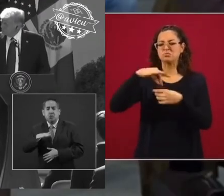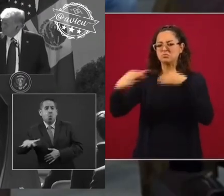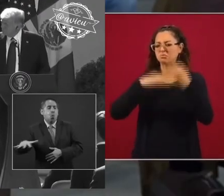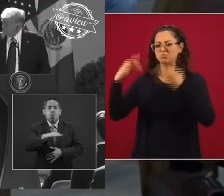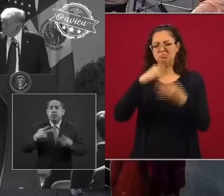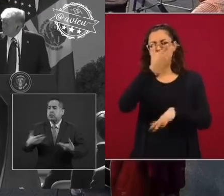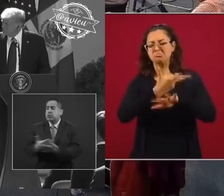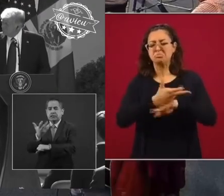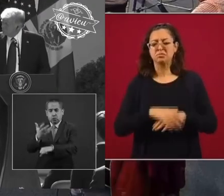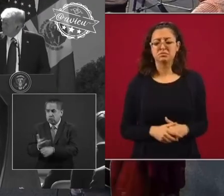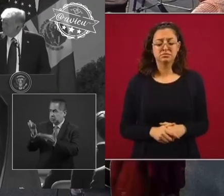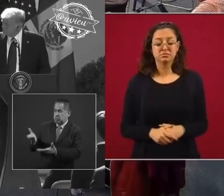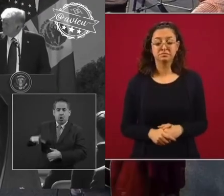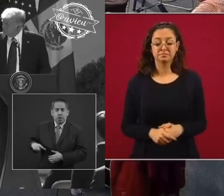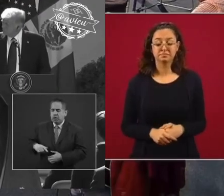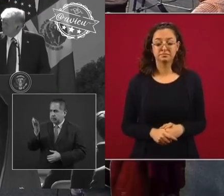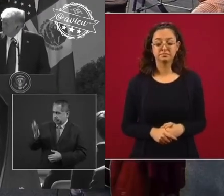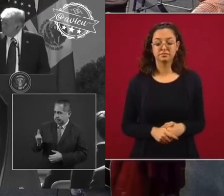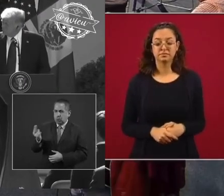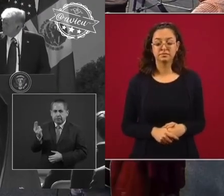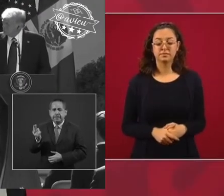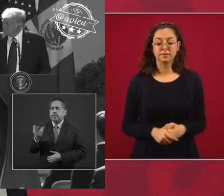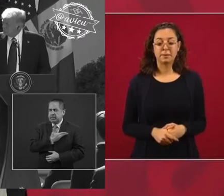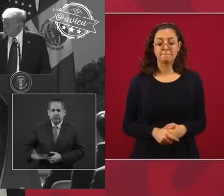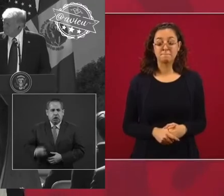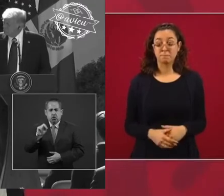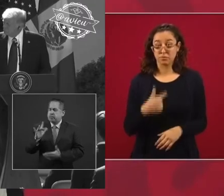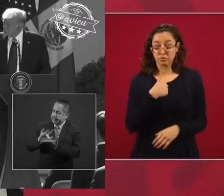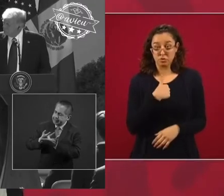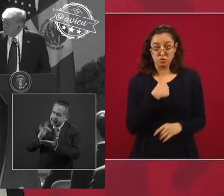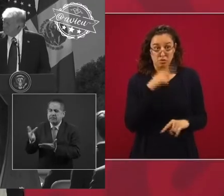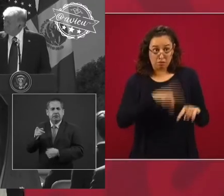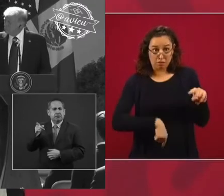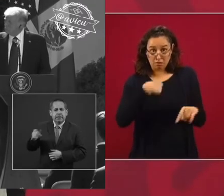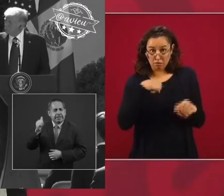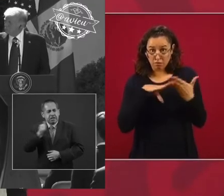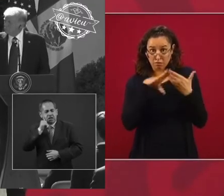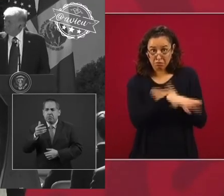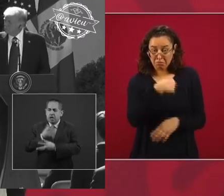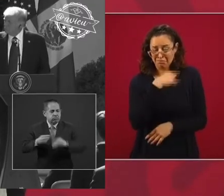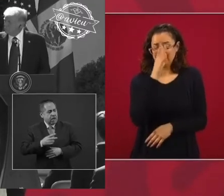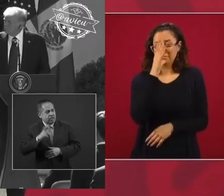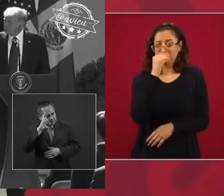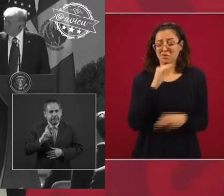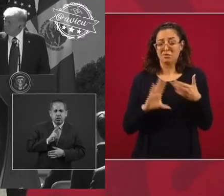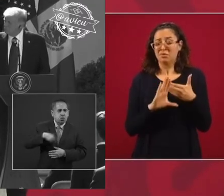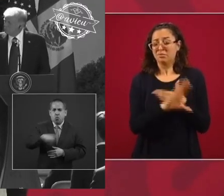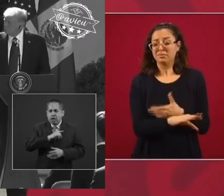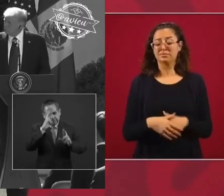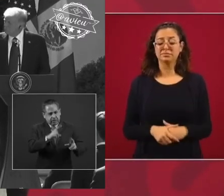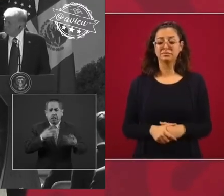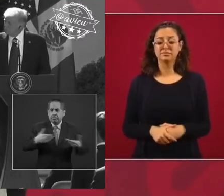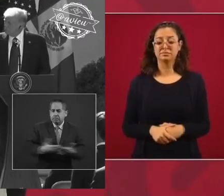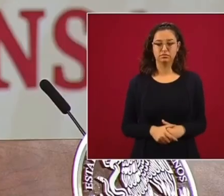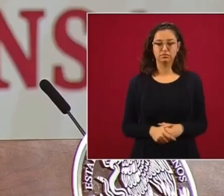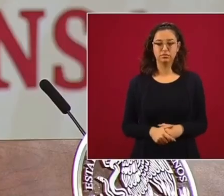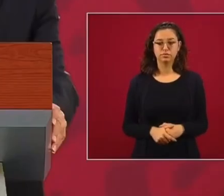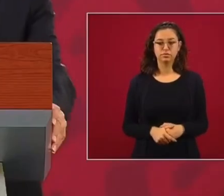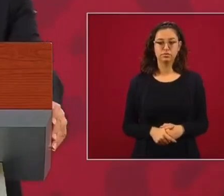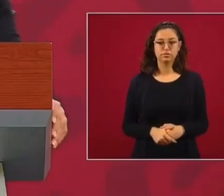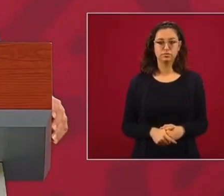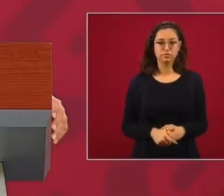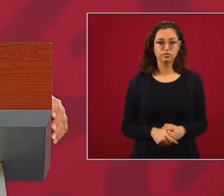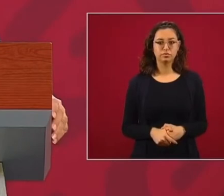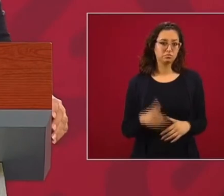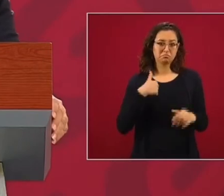Estados Unidos, a su gobierno y a usted, presidente Trump, por ser cada vez más respetuosos con nuestros paisanos mexicanos. El gobierno